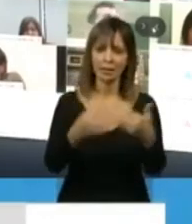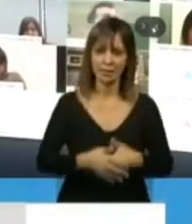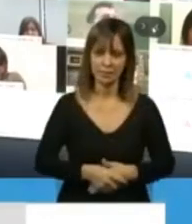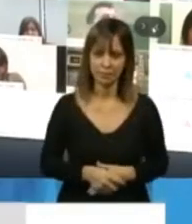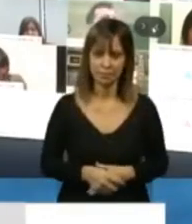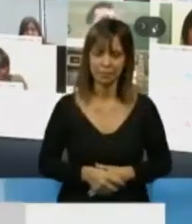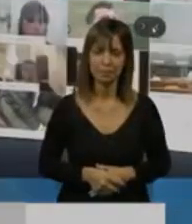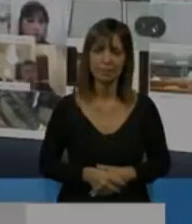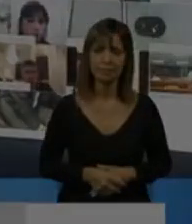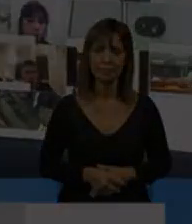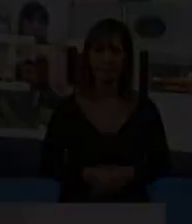señor Presidente. Gracias, Diputado.